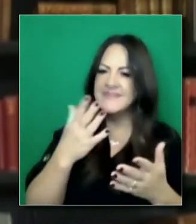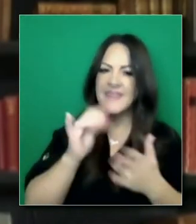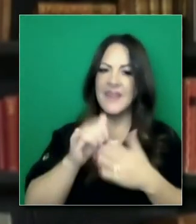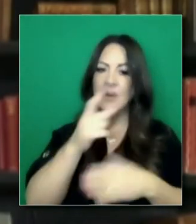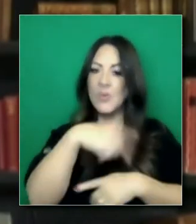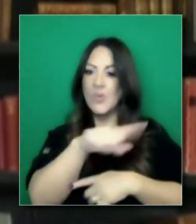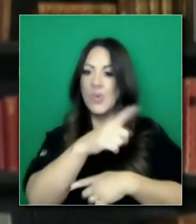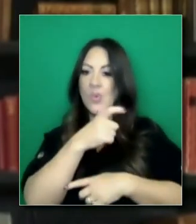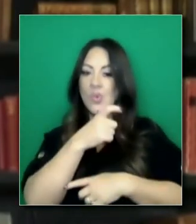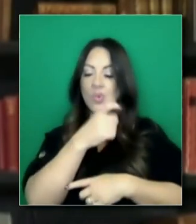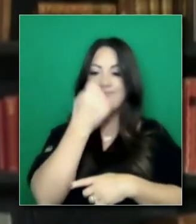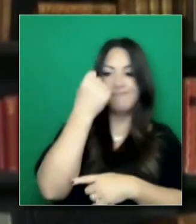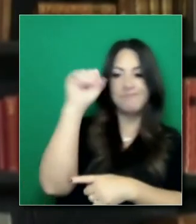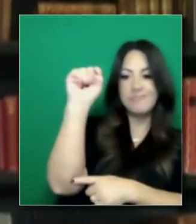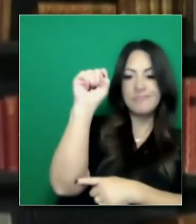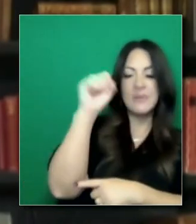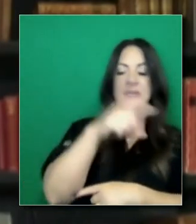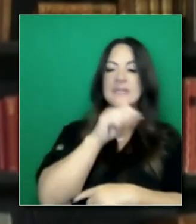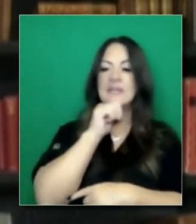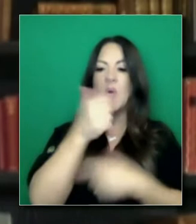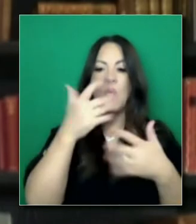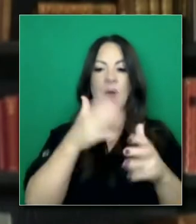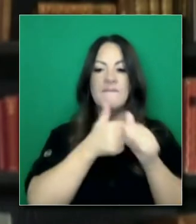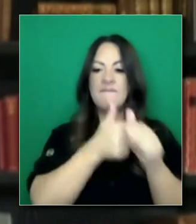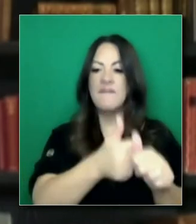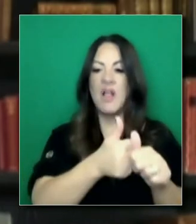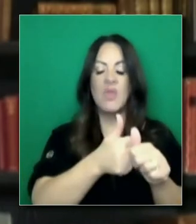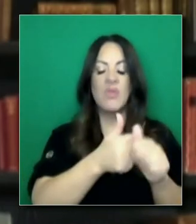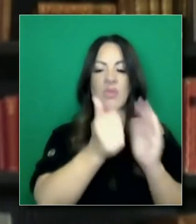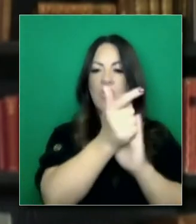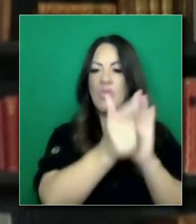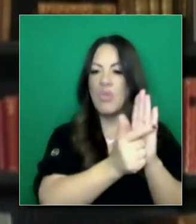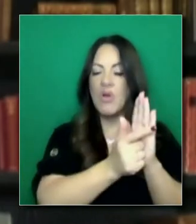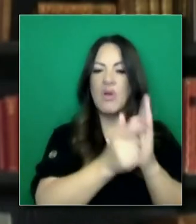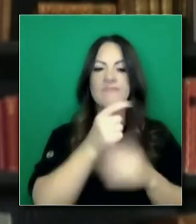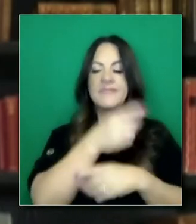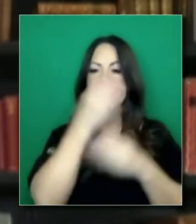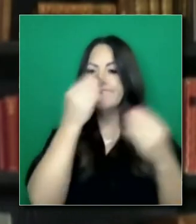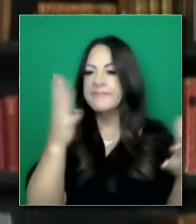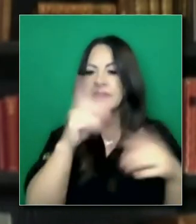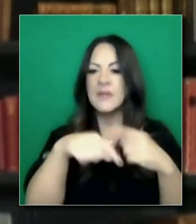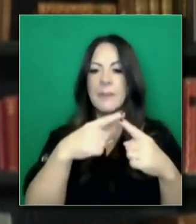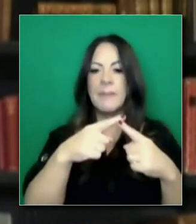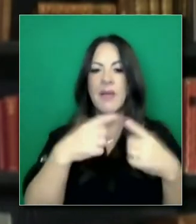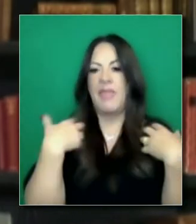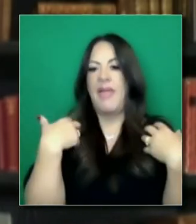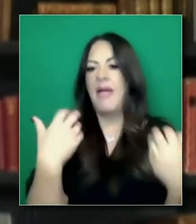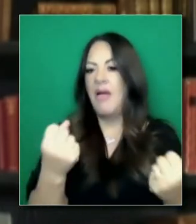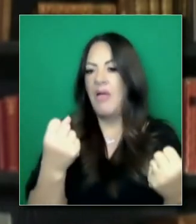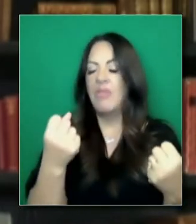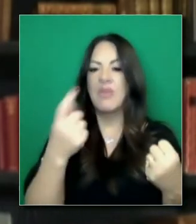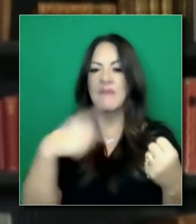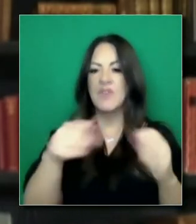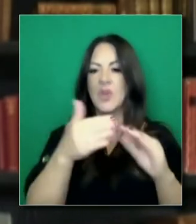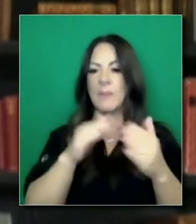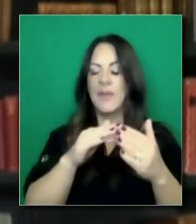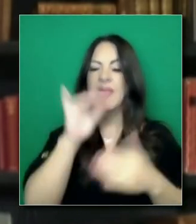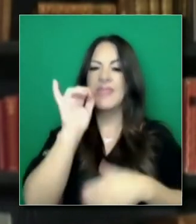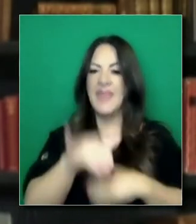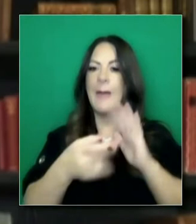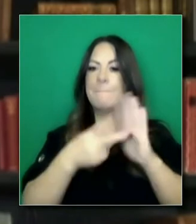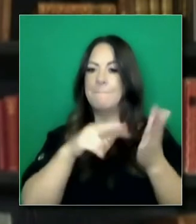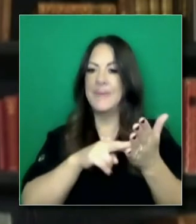las personas que tratan de burlar la salud de su comunidad. Si